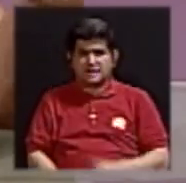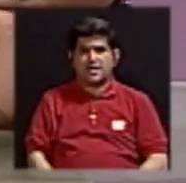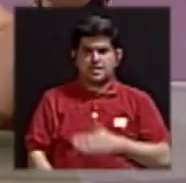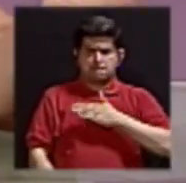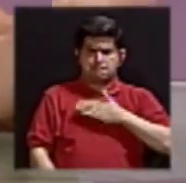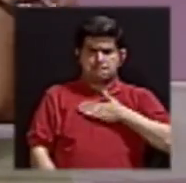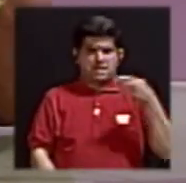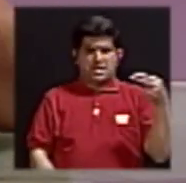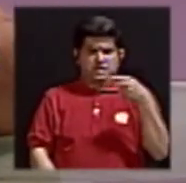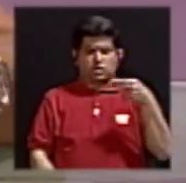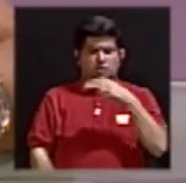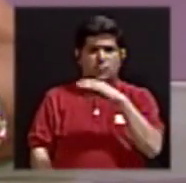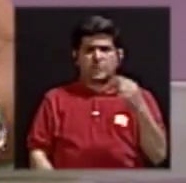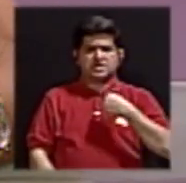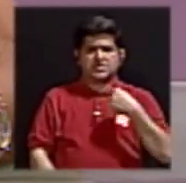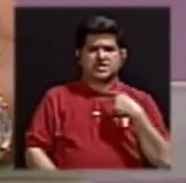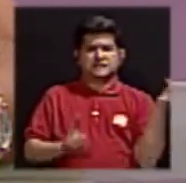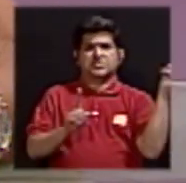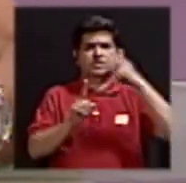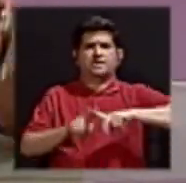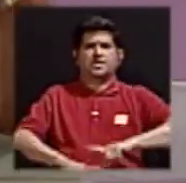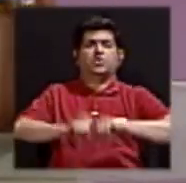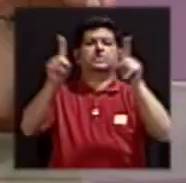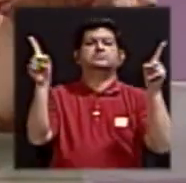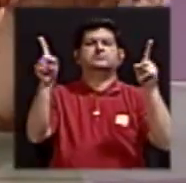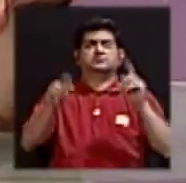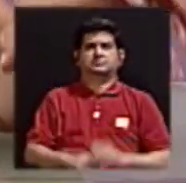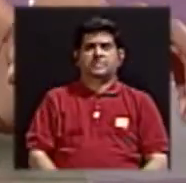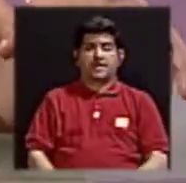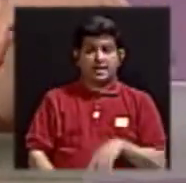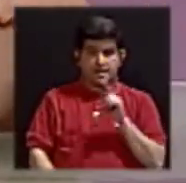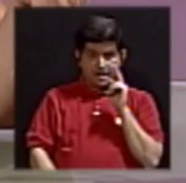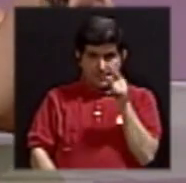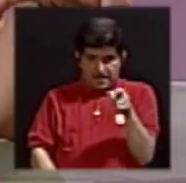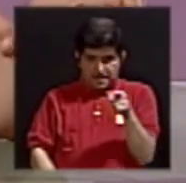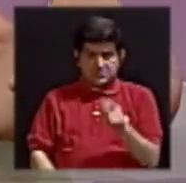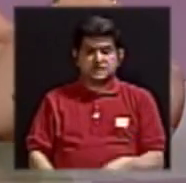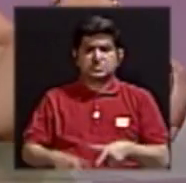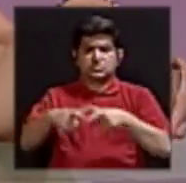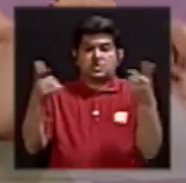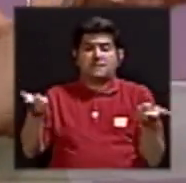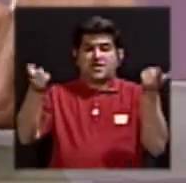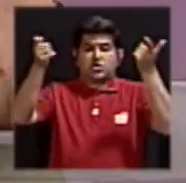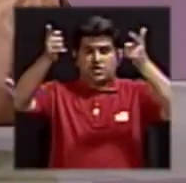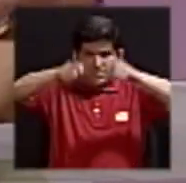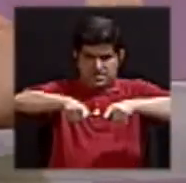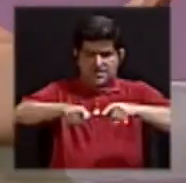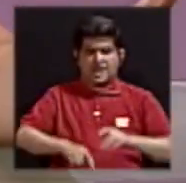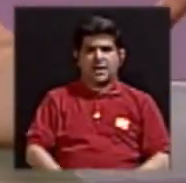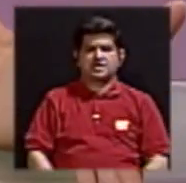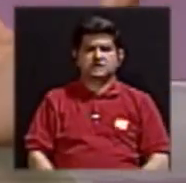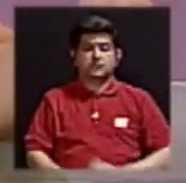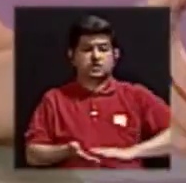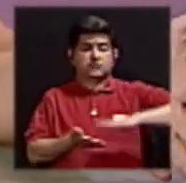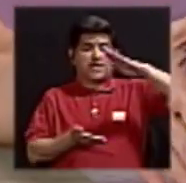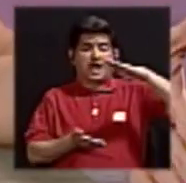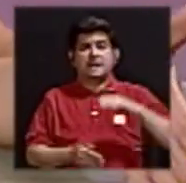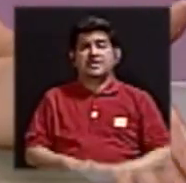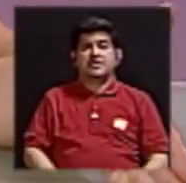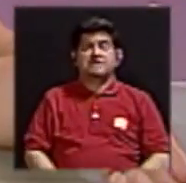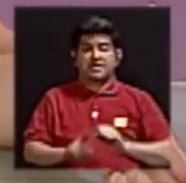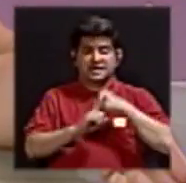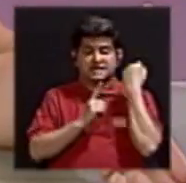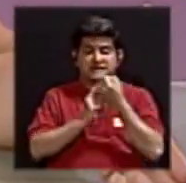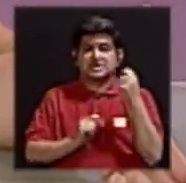hormonas y las hormonas que me estoy aplicando. Esto es, en la mayoría de los casos, lo que eleva el riesgo de estas